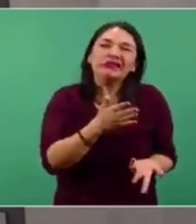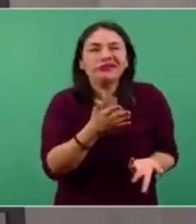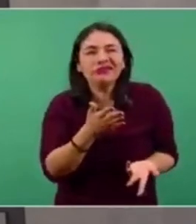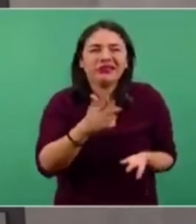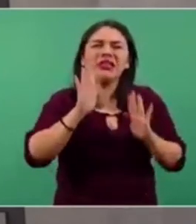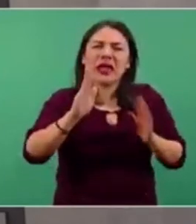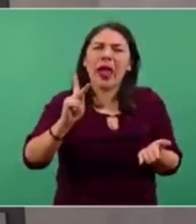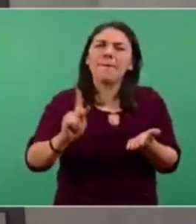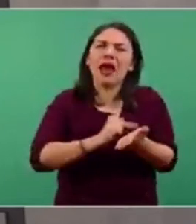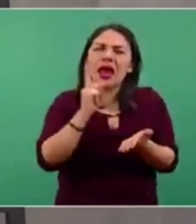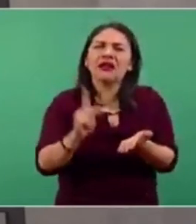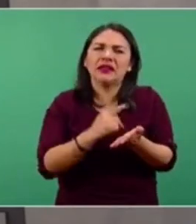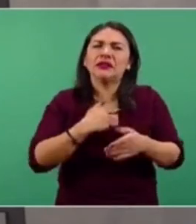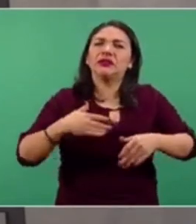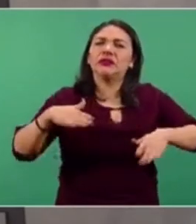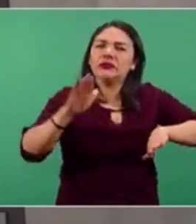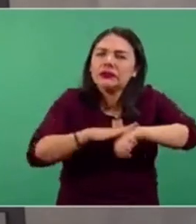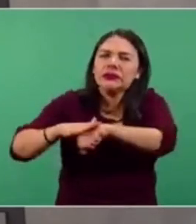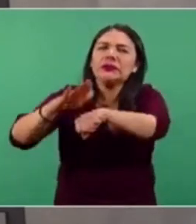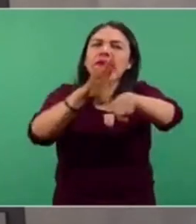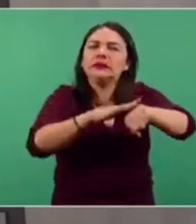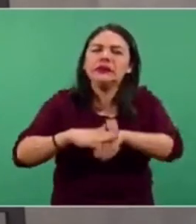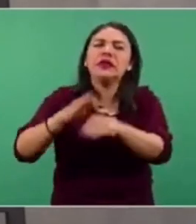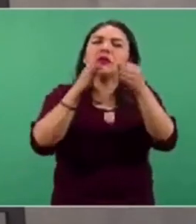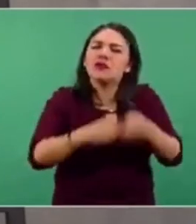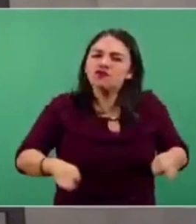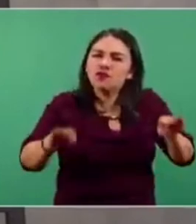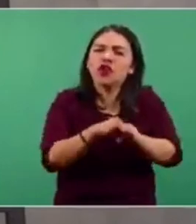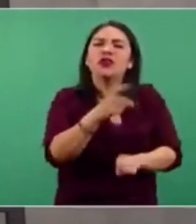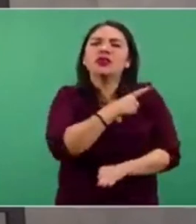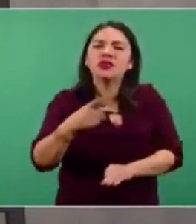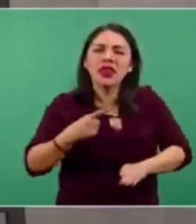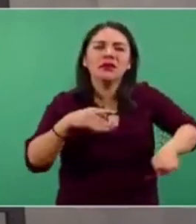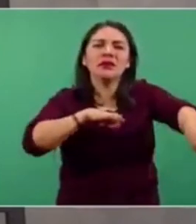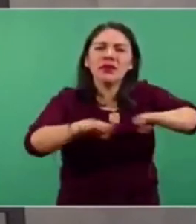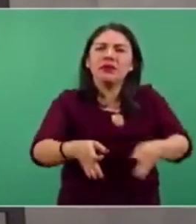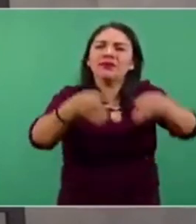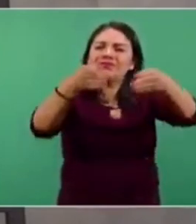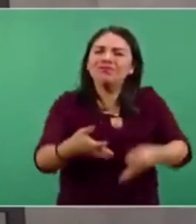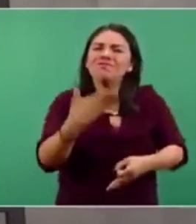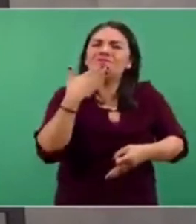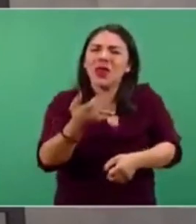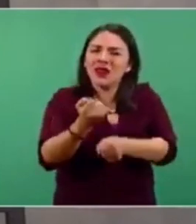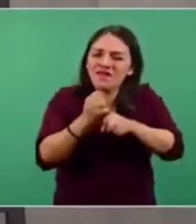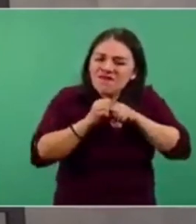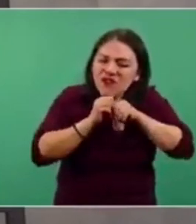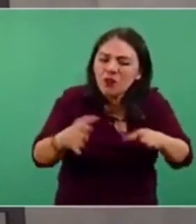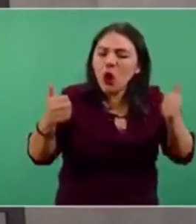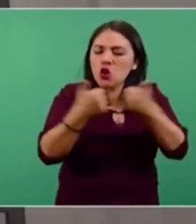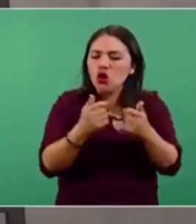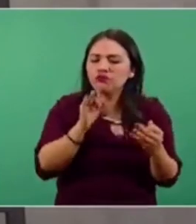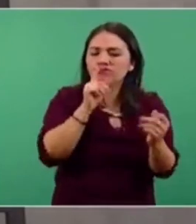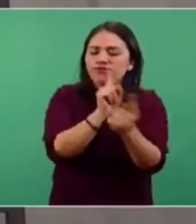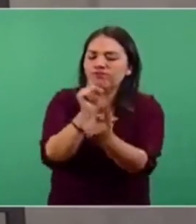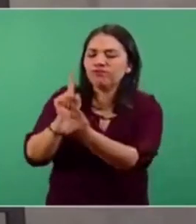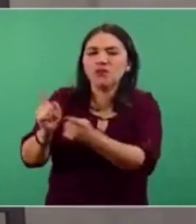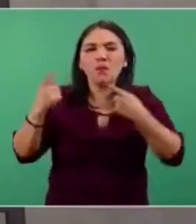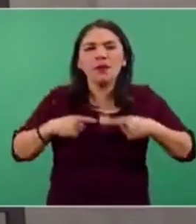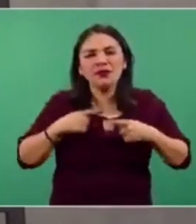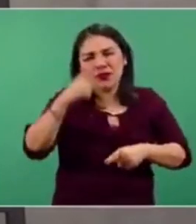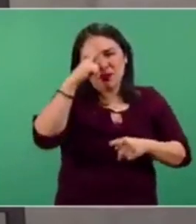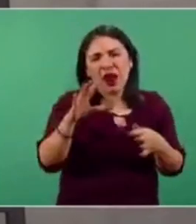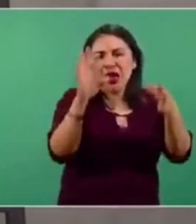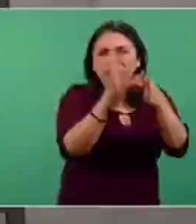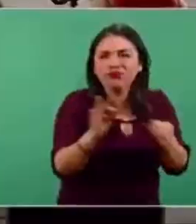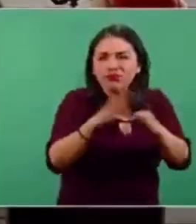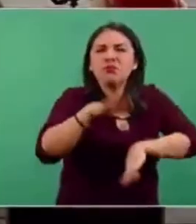llamados sobre la importancia de tener una prensa que informa, una prensa que se acerca a la población a decirle la información